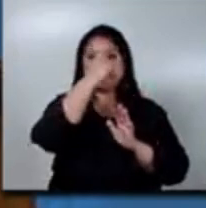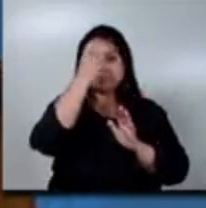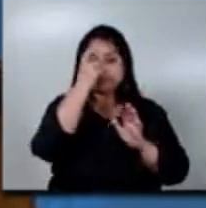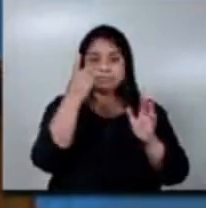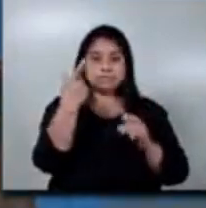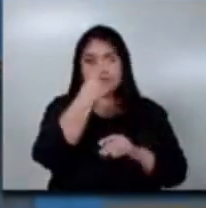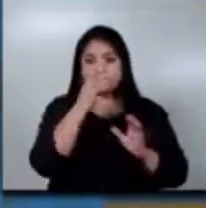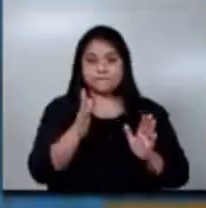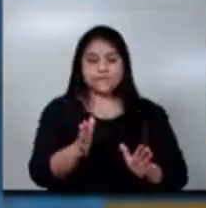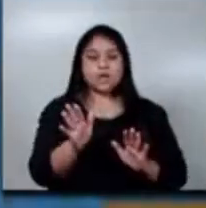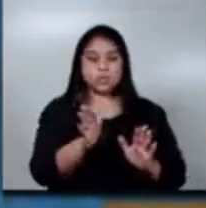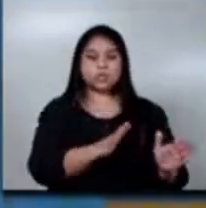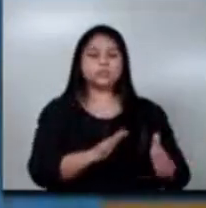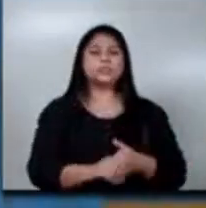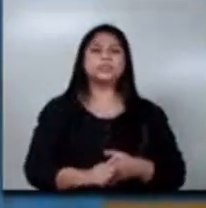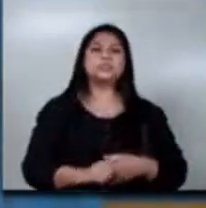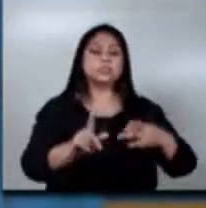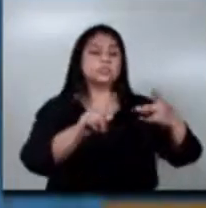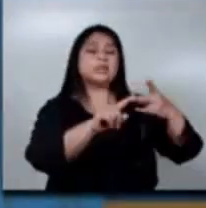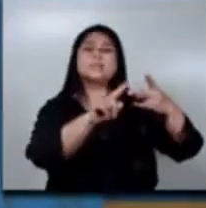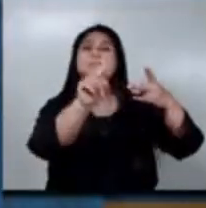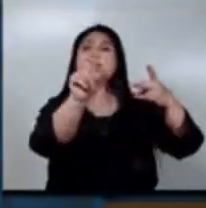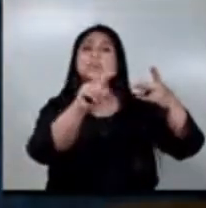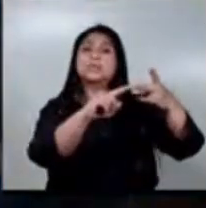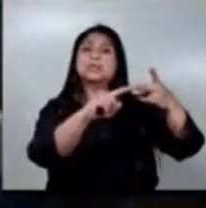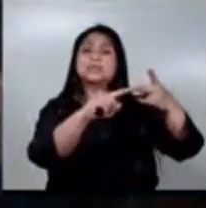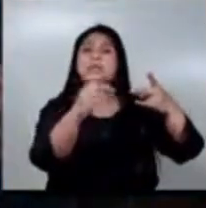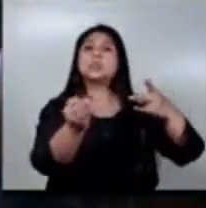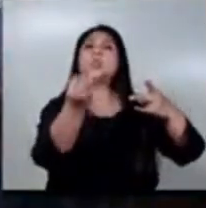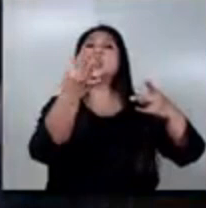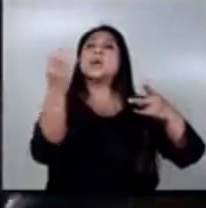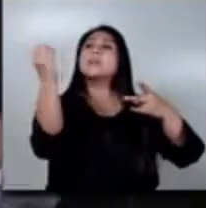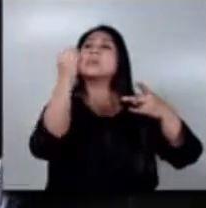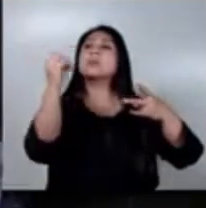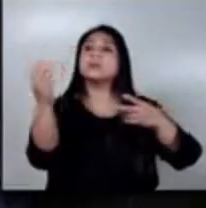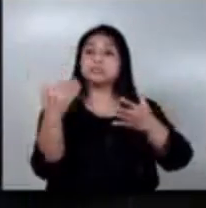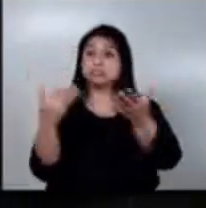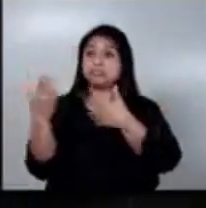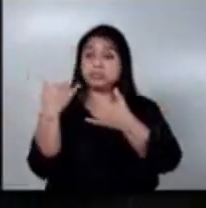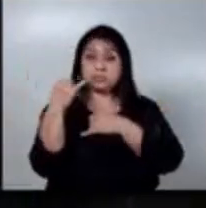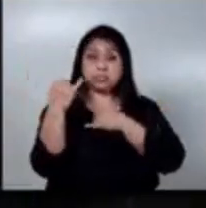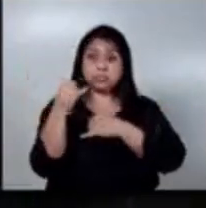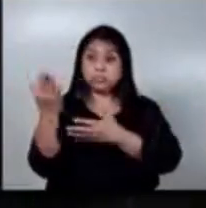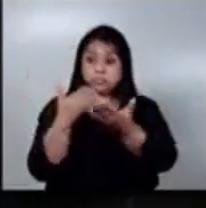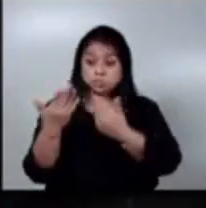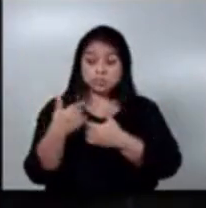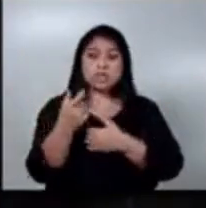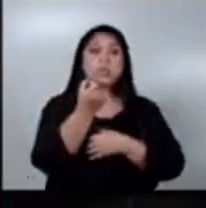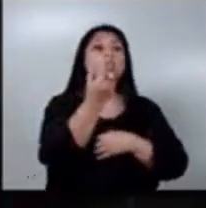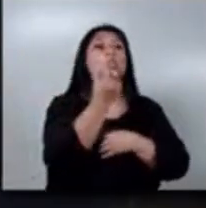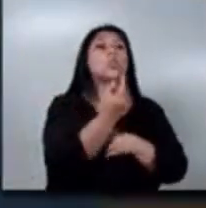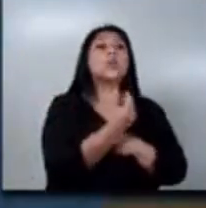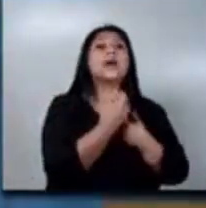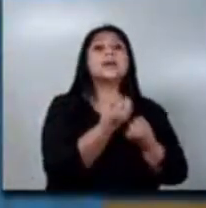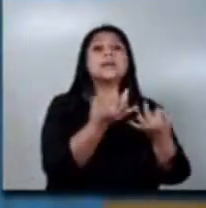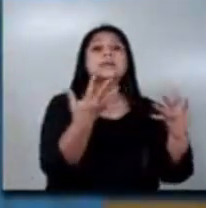Leyla. Otra pregunta es, ¿qué porcentaje del total ha cumplido hasta el momento? Obviamente, cuánto es lo que, qué porcentaje falta? Gracias.